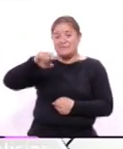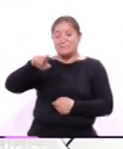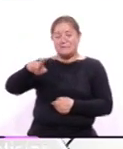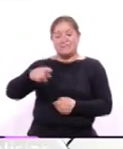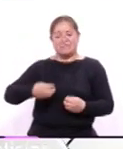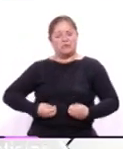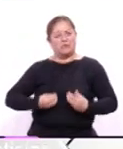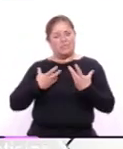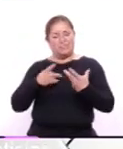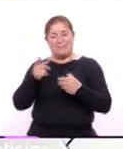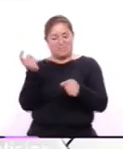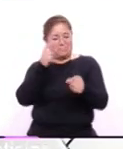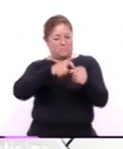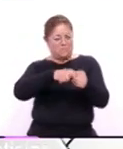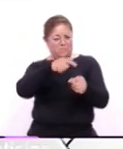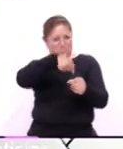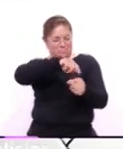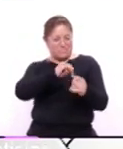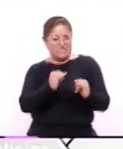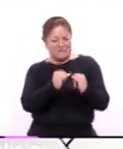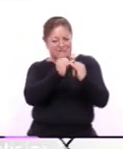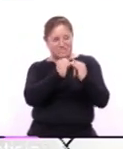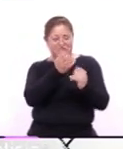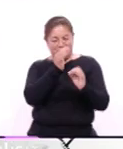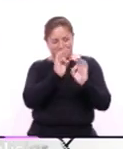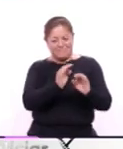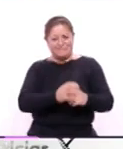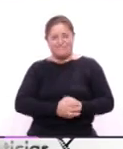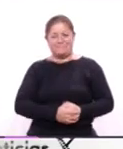al formar parte de esta loable institución